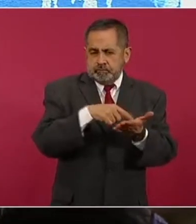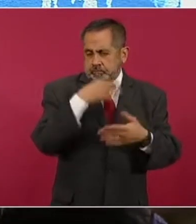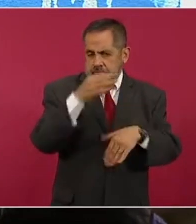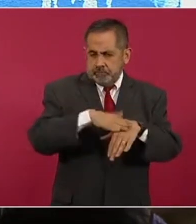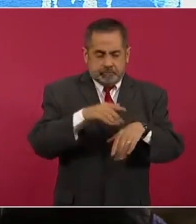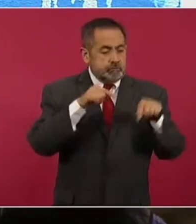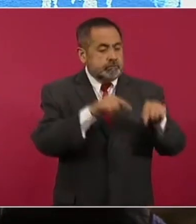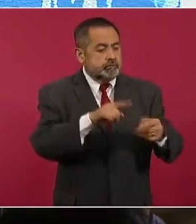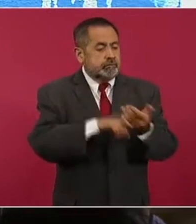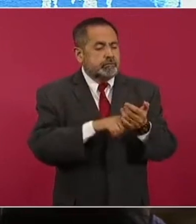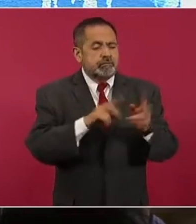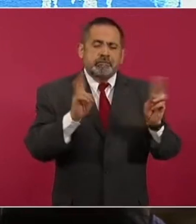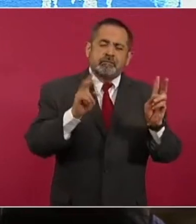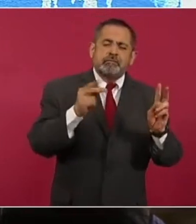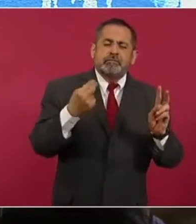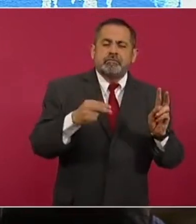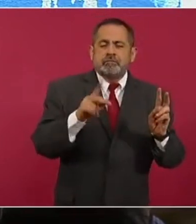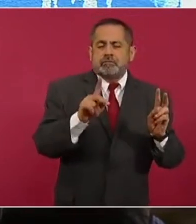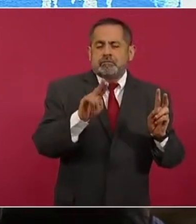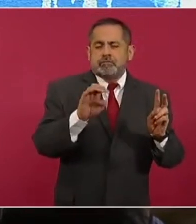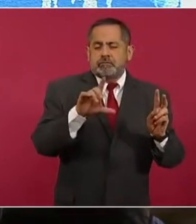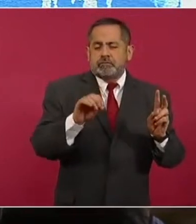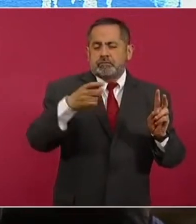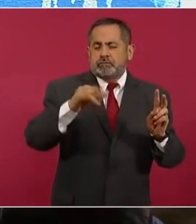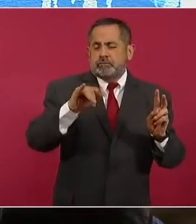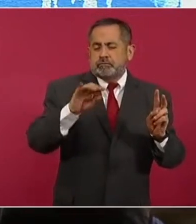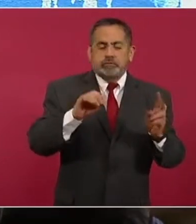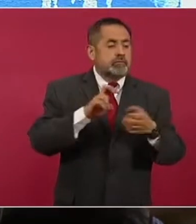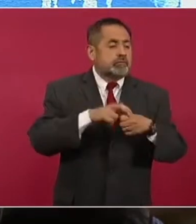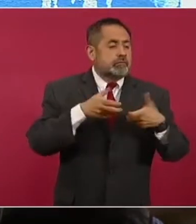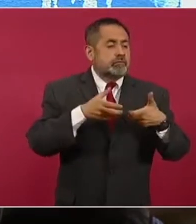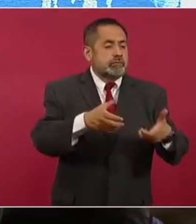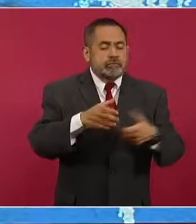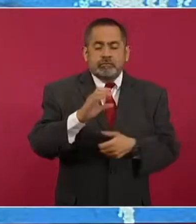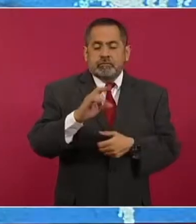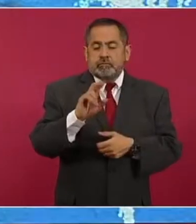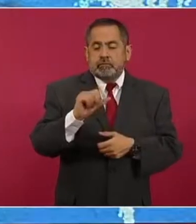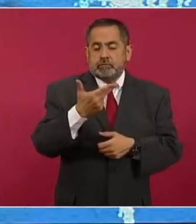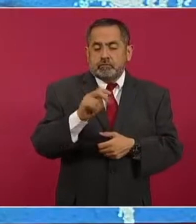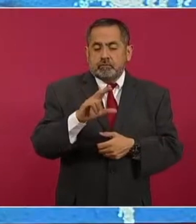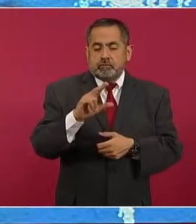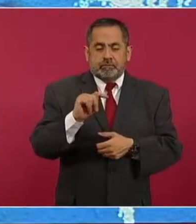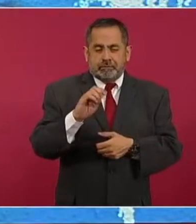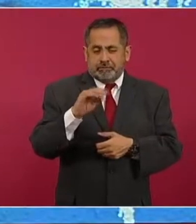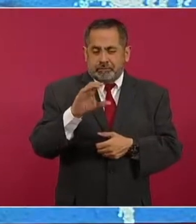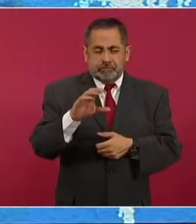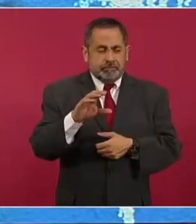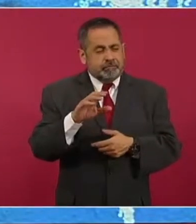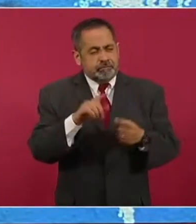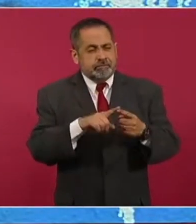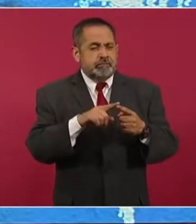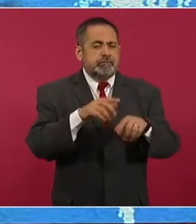Pueblo Quieto domicilio ubicado en la calle Cuauhtémoc Manzana 7 Lote 2